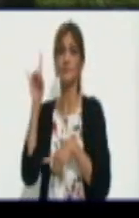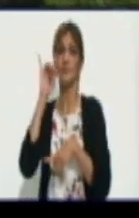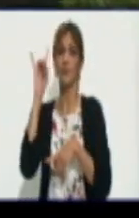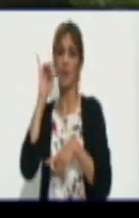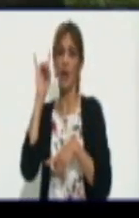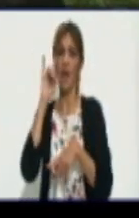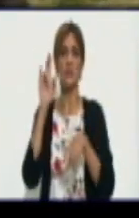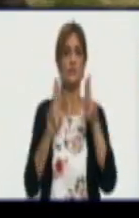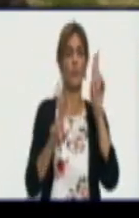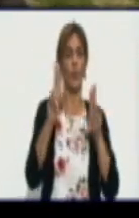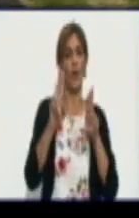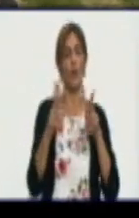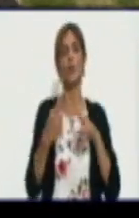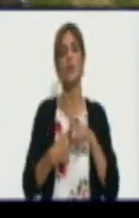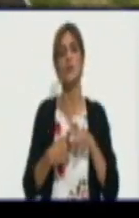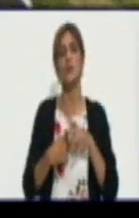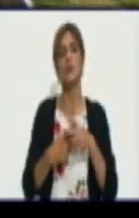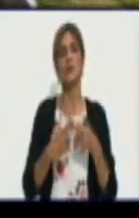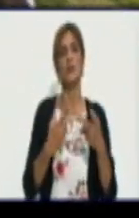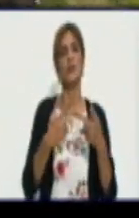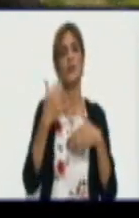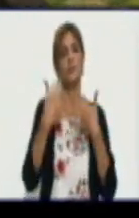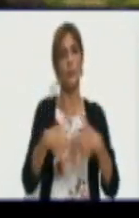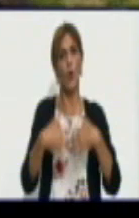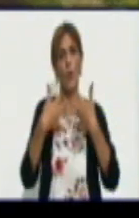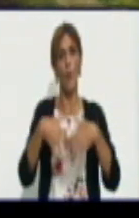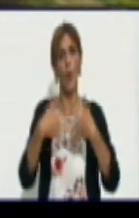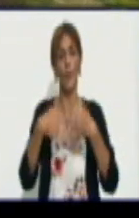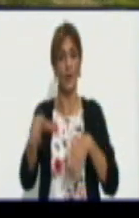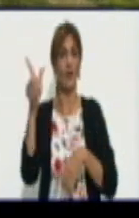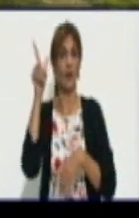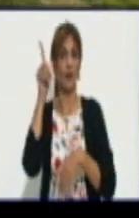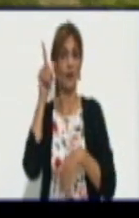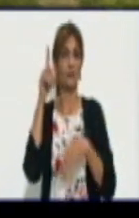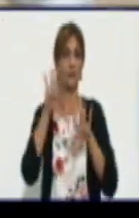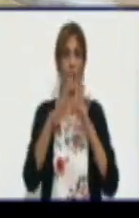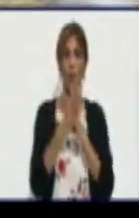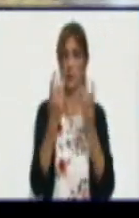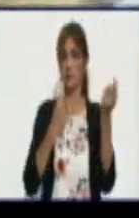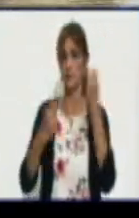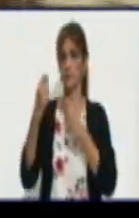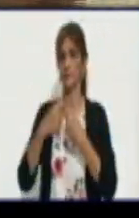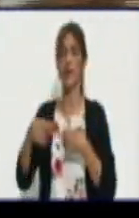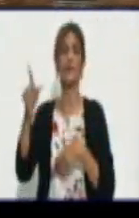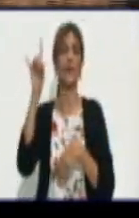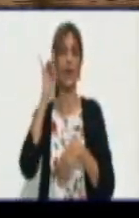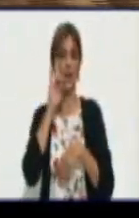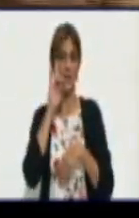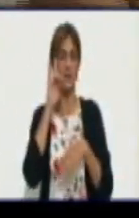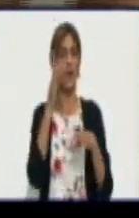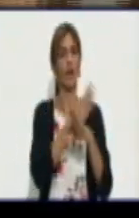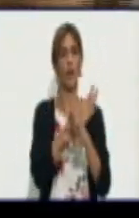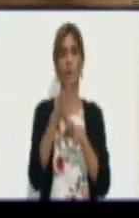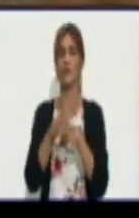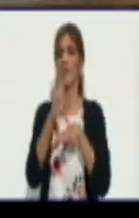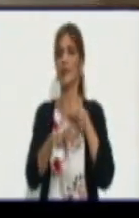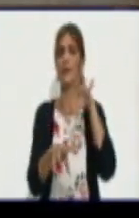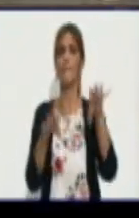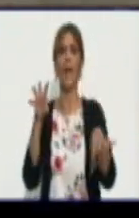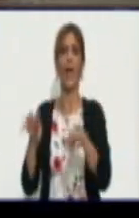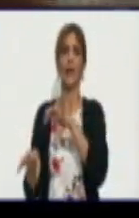Y promover el acceso de los productores de leche fresca de vaca, búfala y cabra, así como sus derivados a los diferentes mercados.